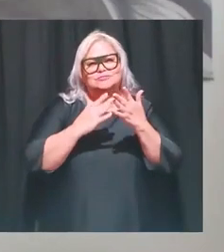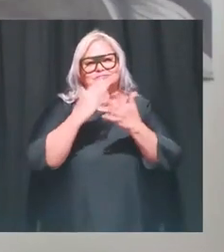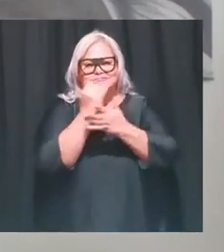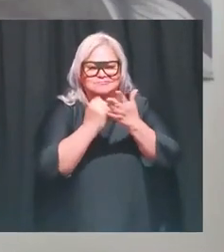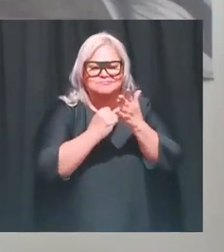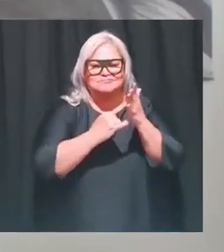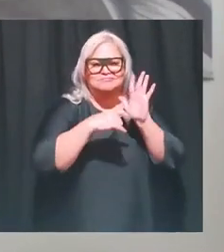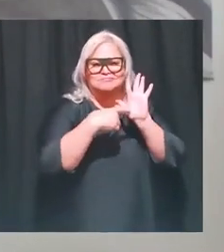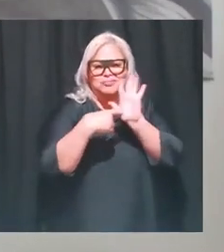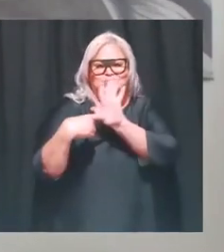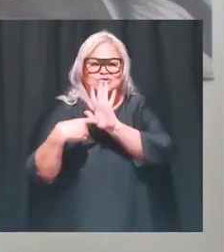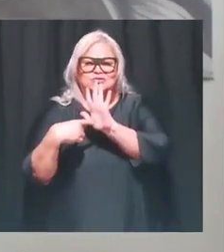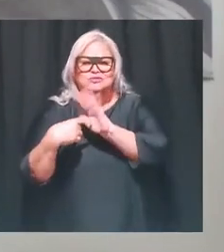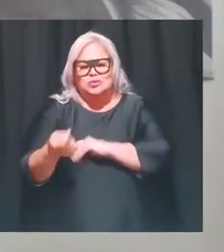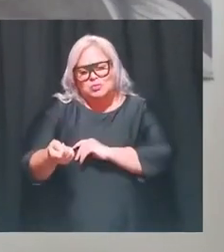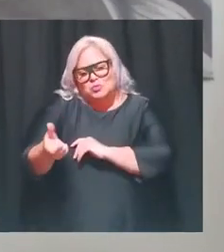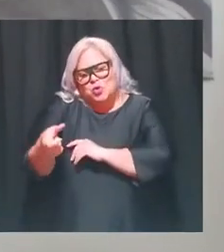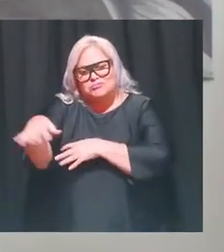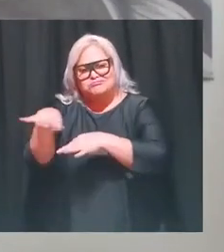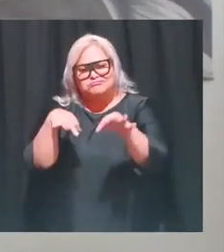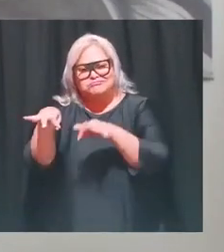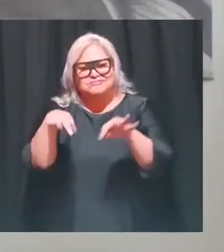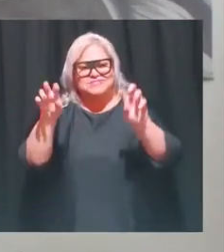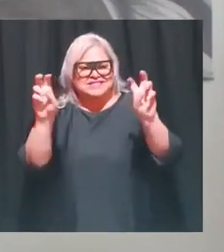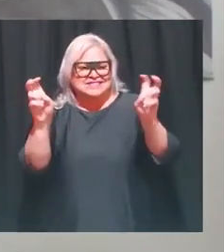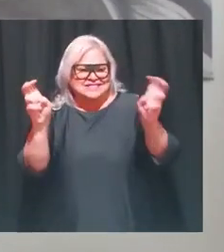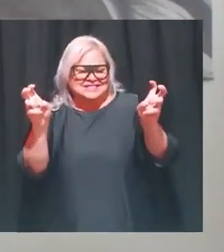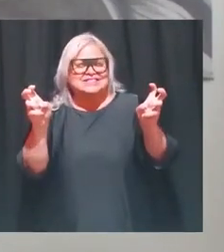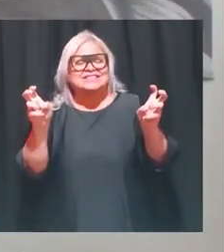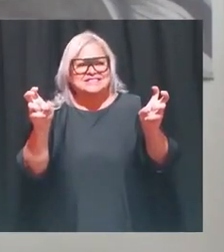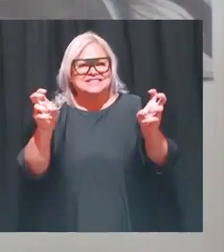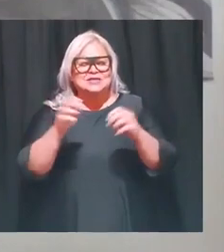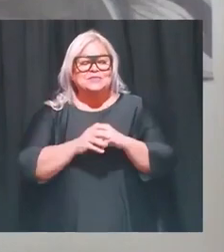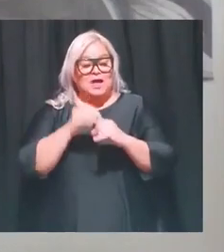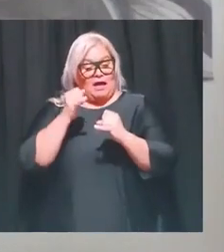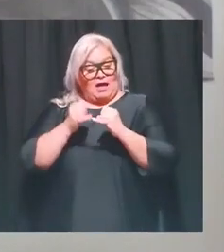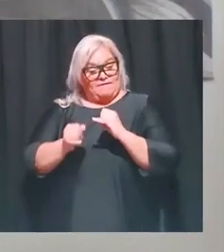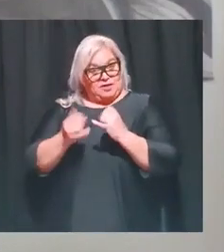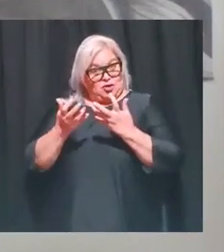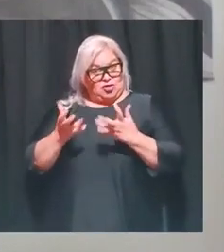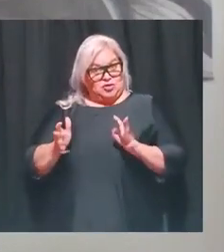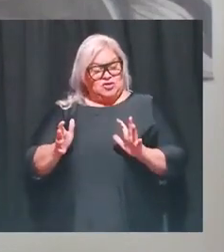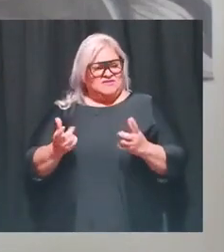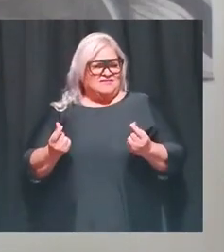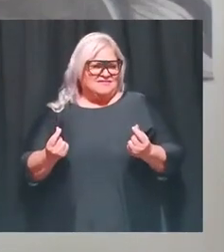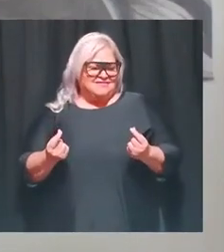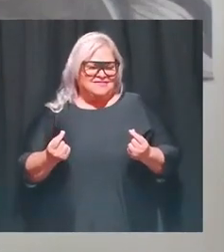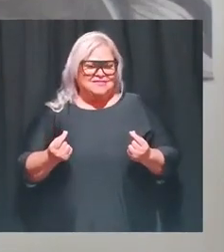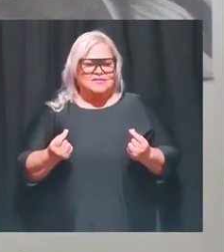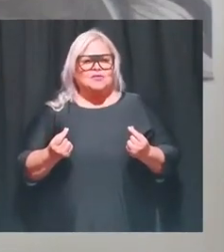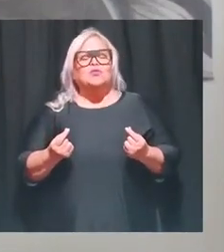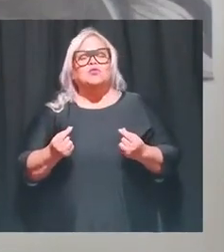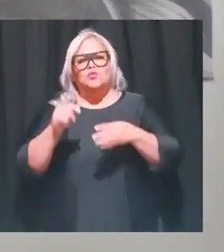abstractos. Les hablé un poco del tema y después al final pues hicimos